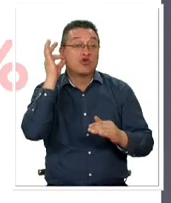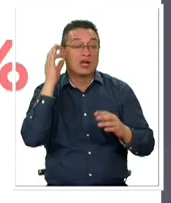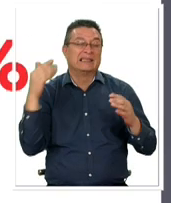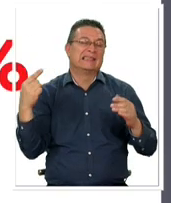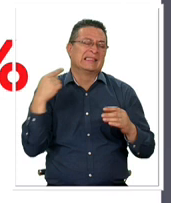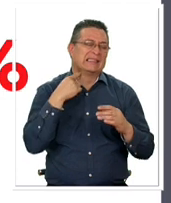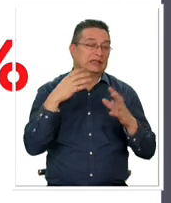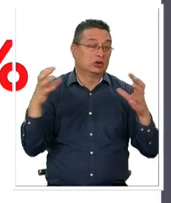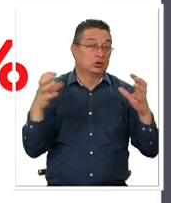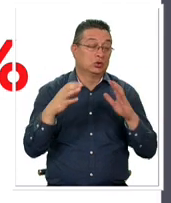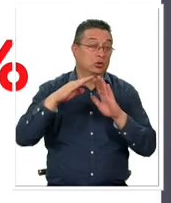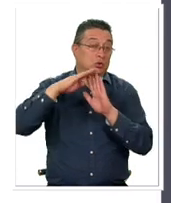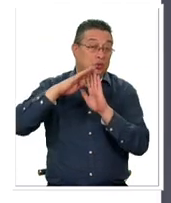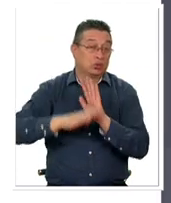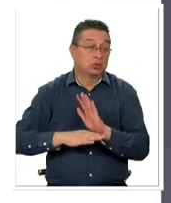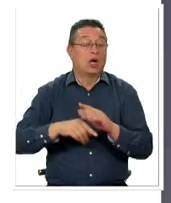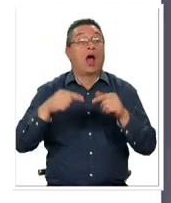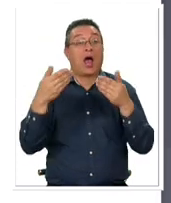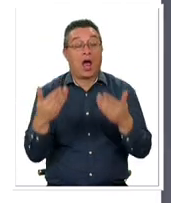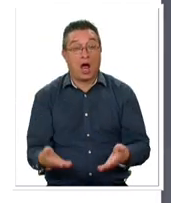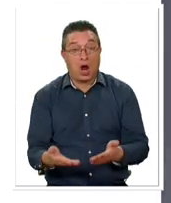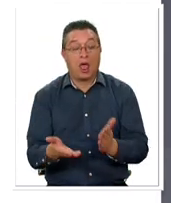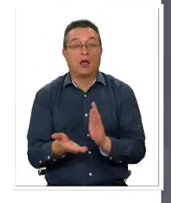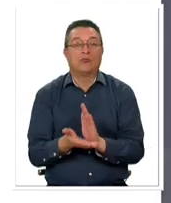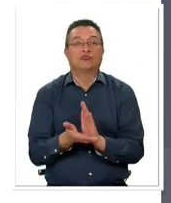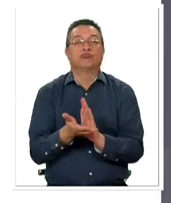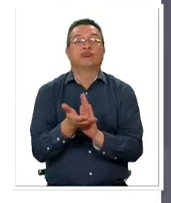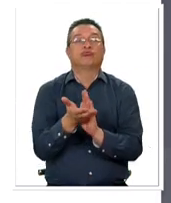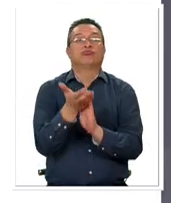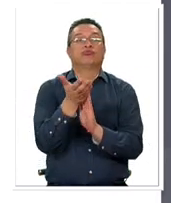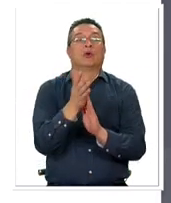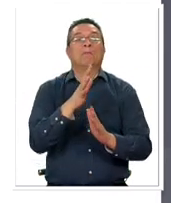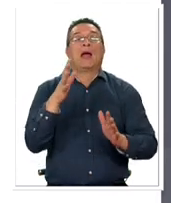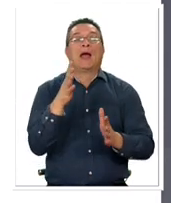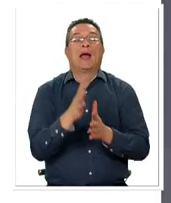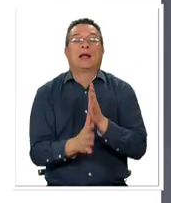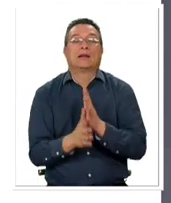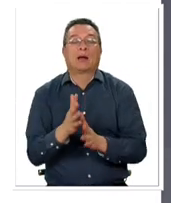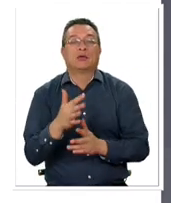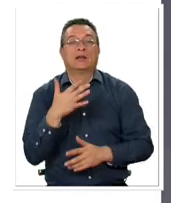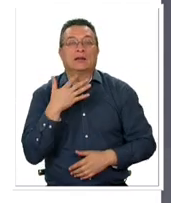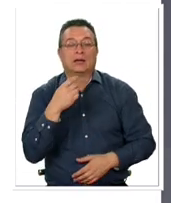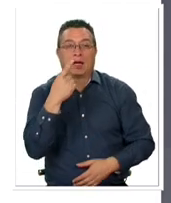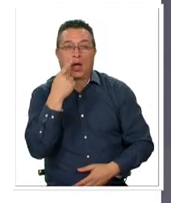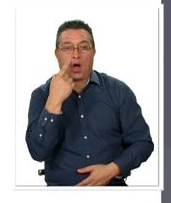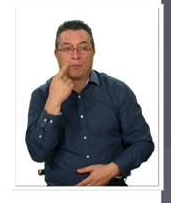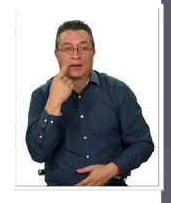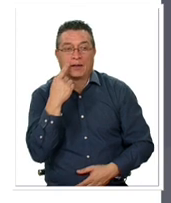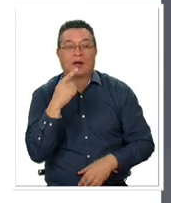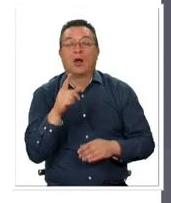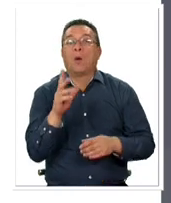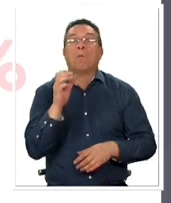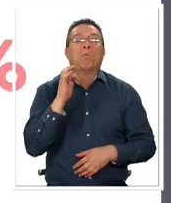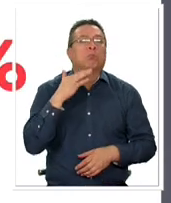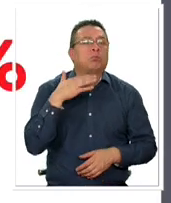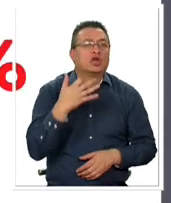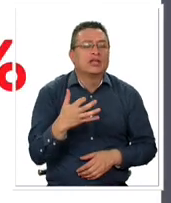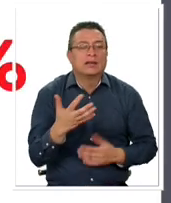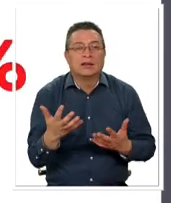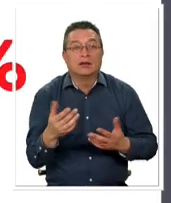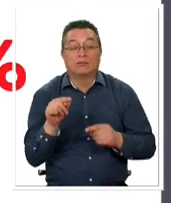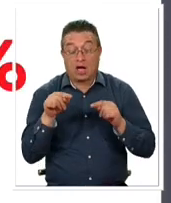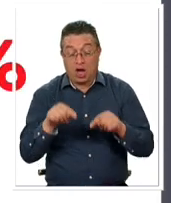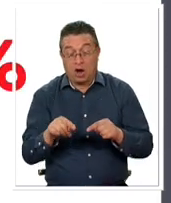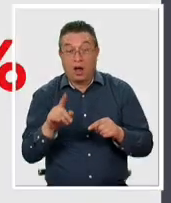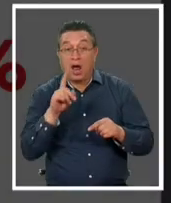golpeado por la crisis sanitaria, registró una recuperación mucho más rápida que los hombres. ¿Cuál fue el motivo? Lo que tenemos hoy día